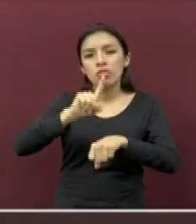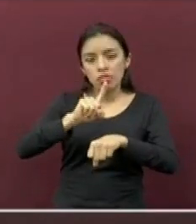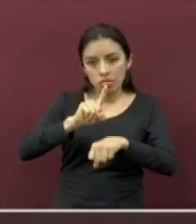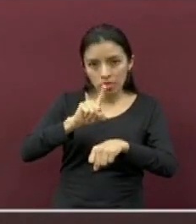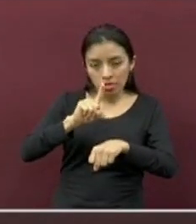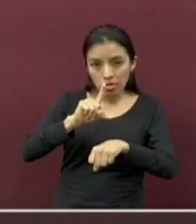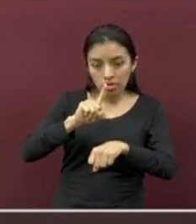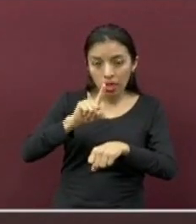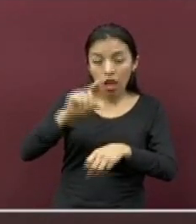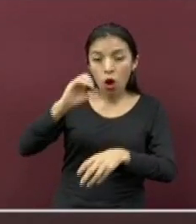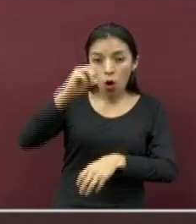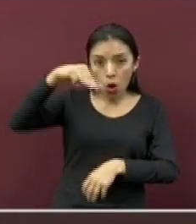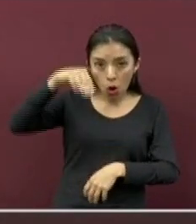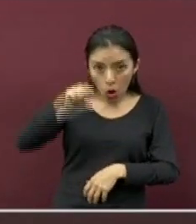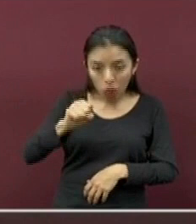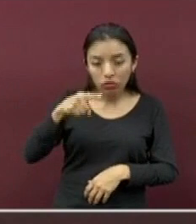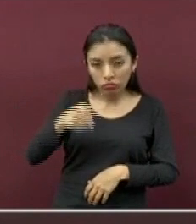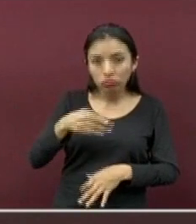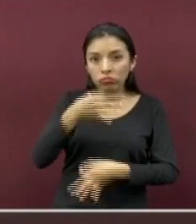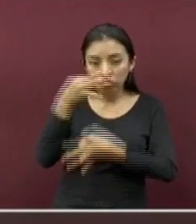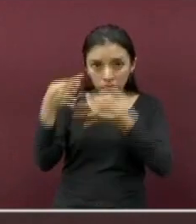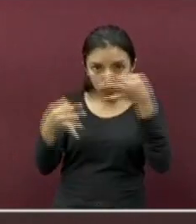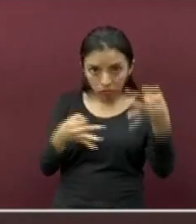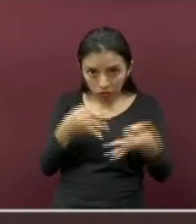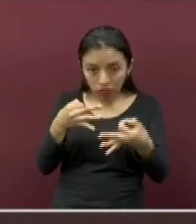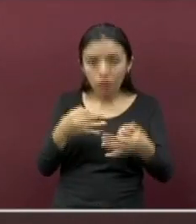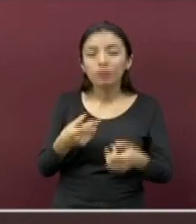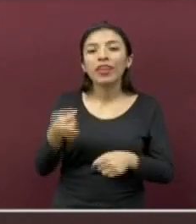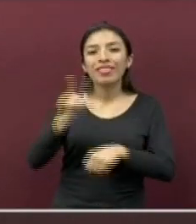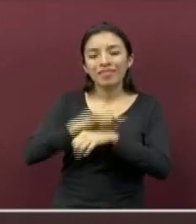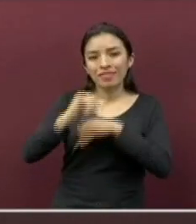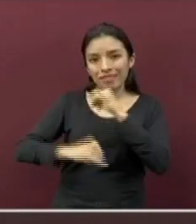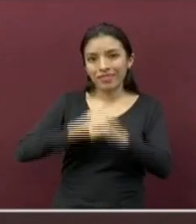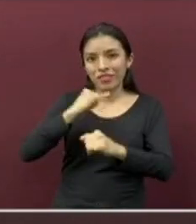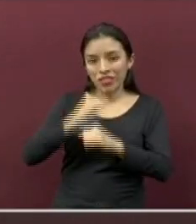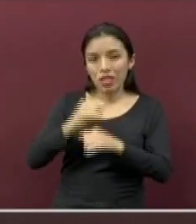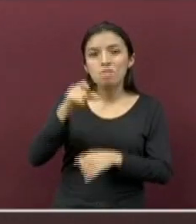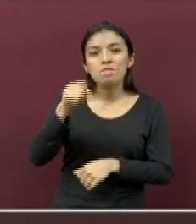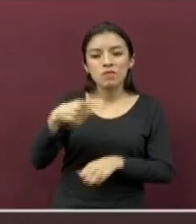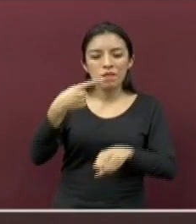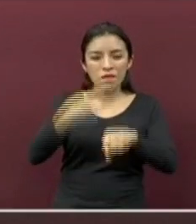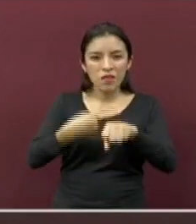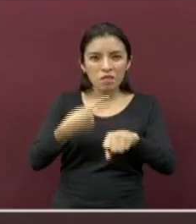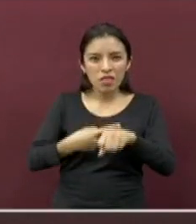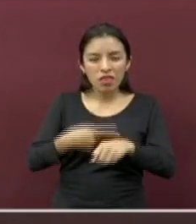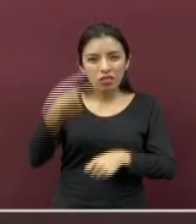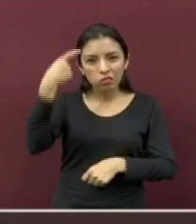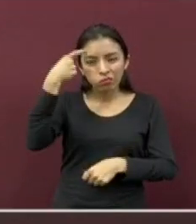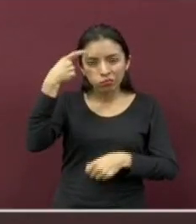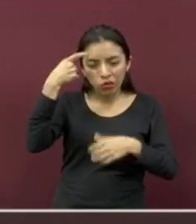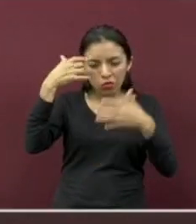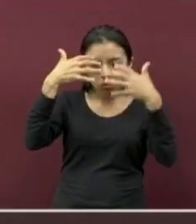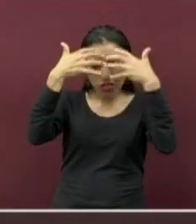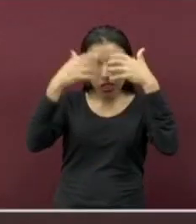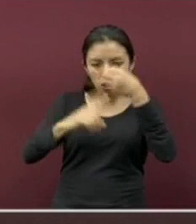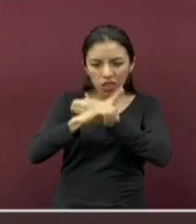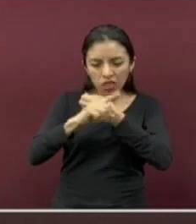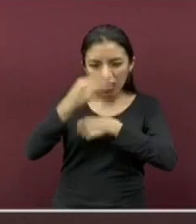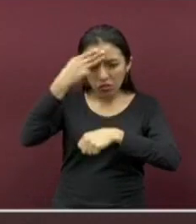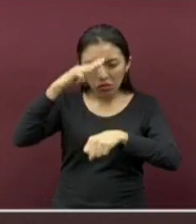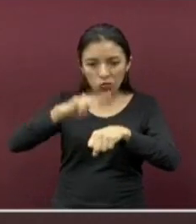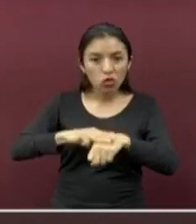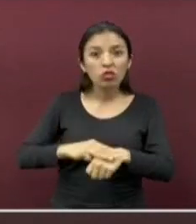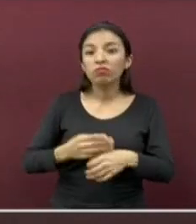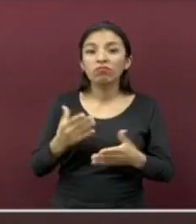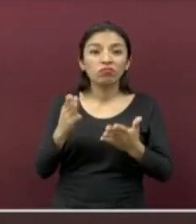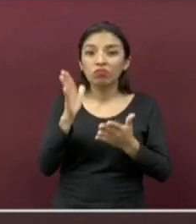Internacional del Alzheimer, ADI. Es una enfermedad mentalmente incurable. No se conoce